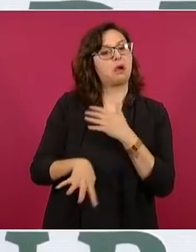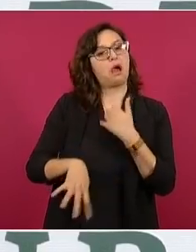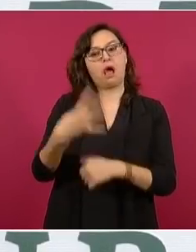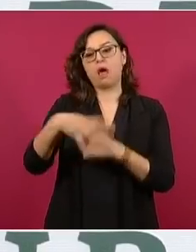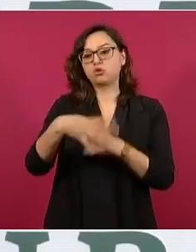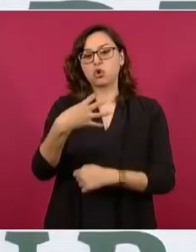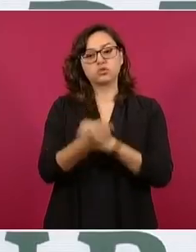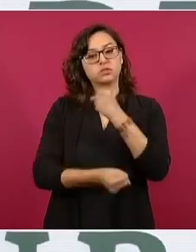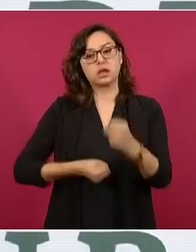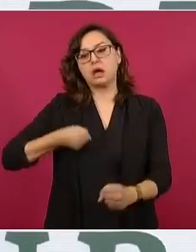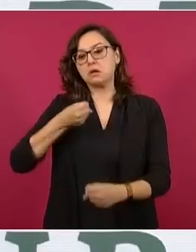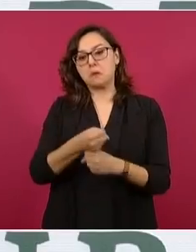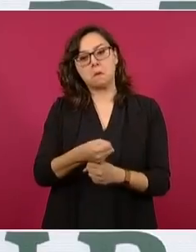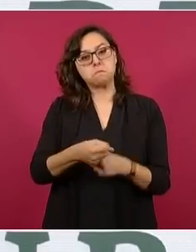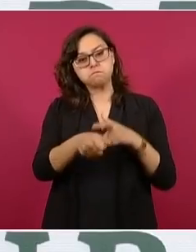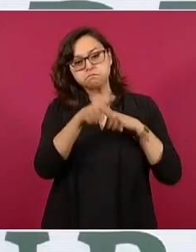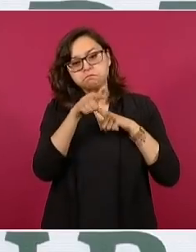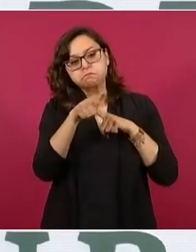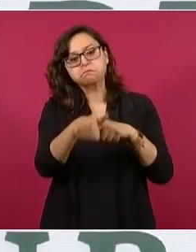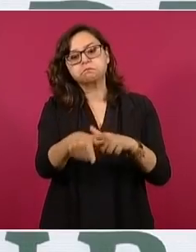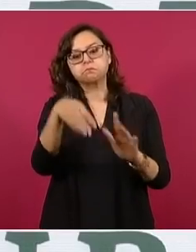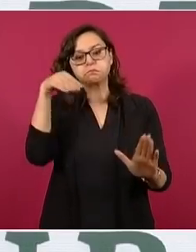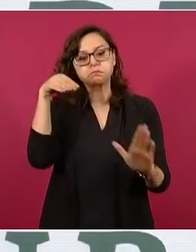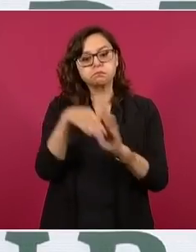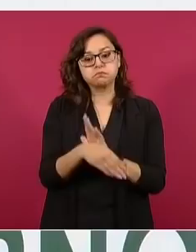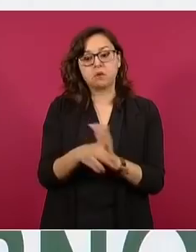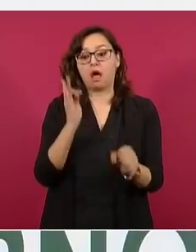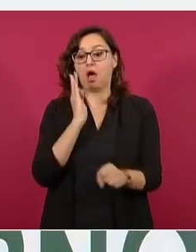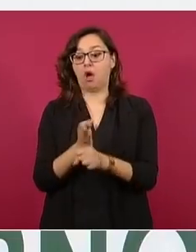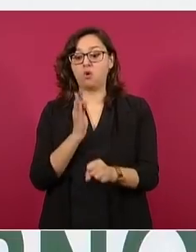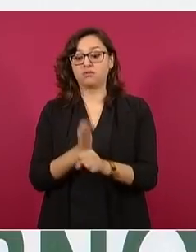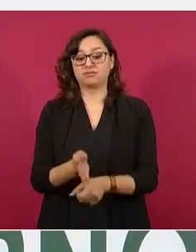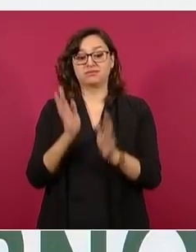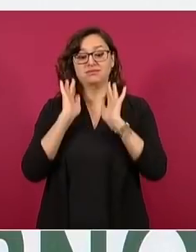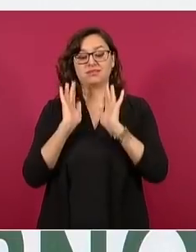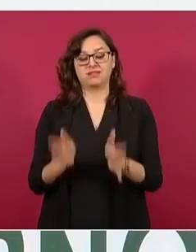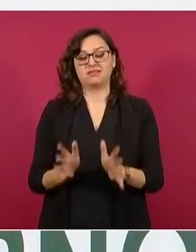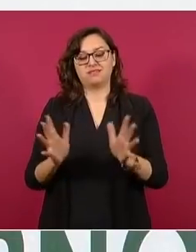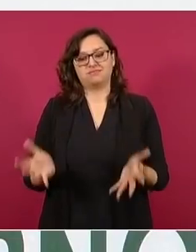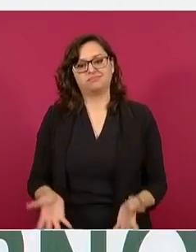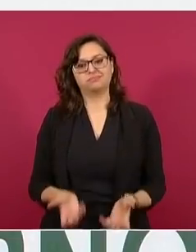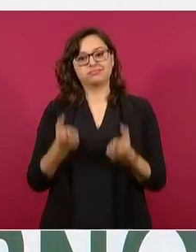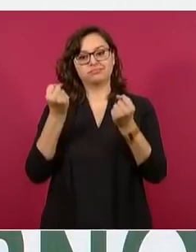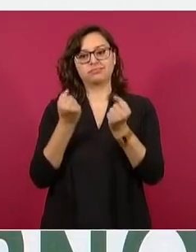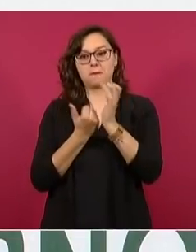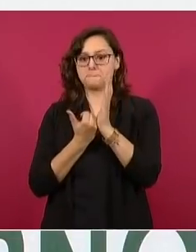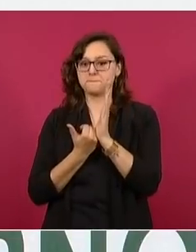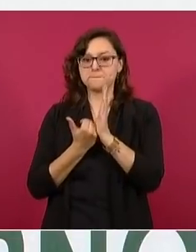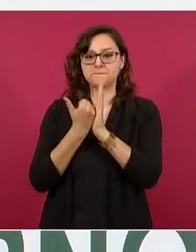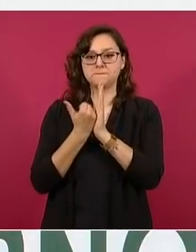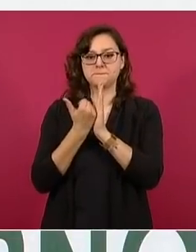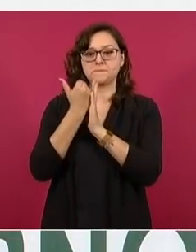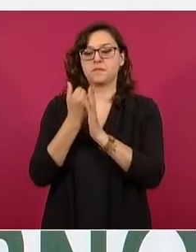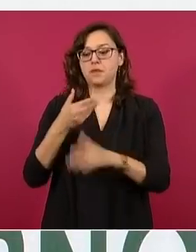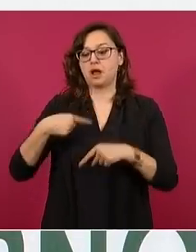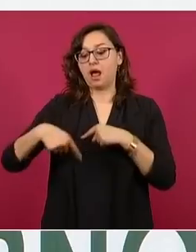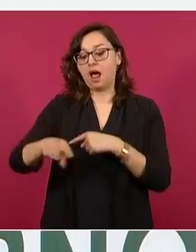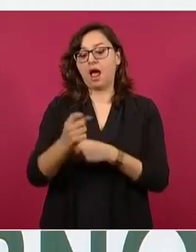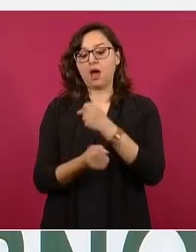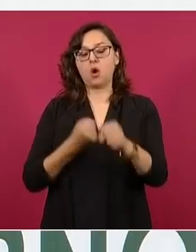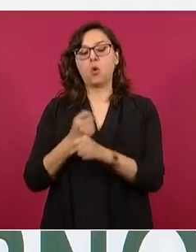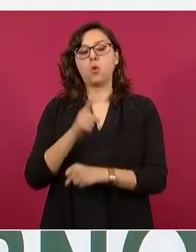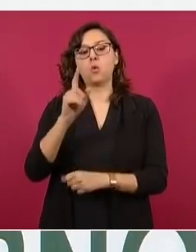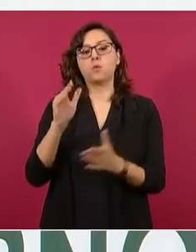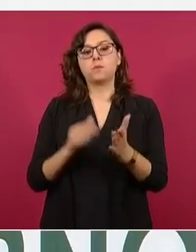En este año el promedio de producción de crudo es de un millón 752 mil